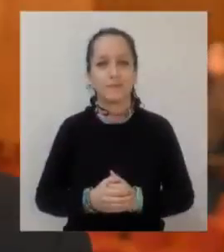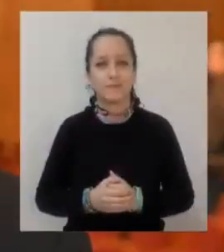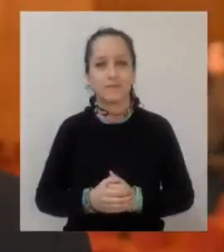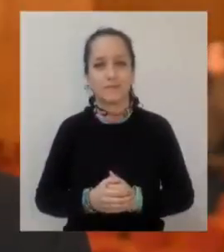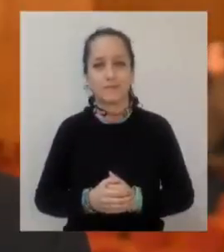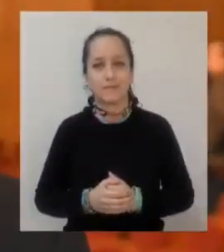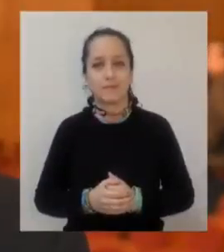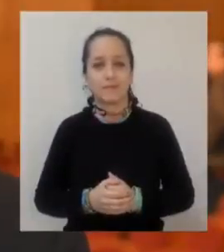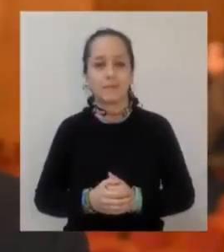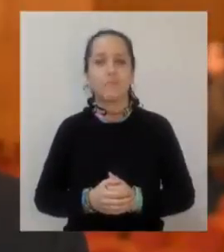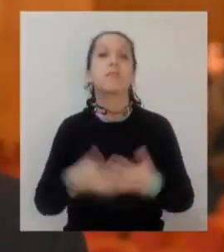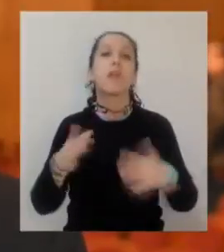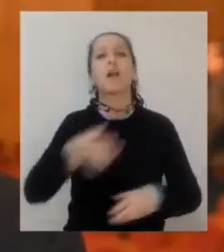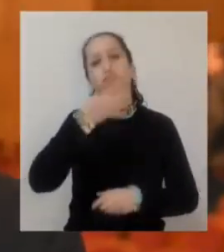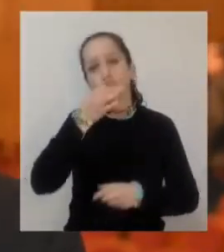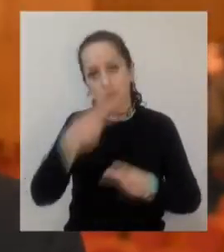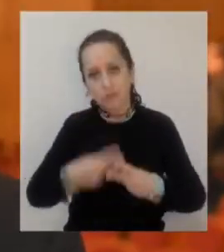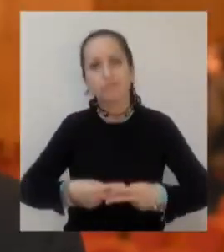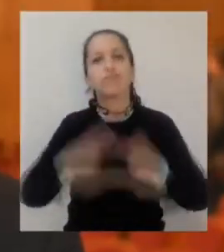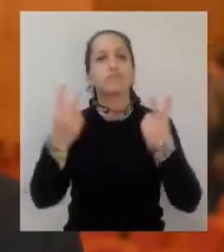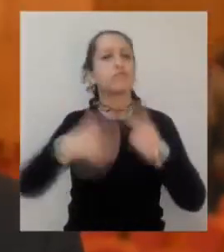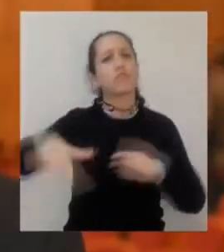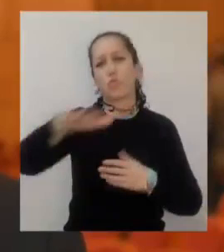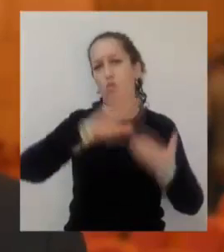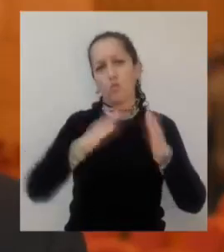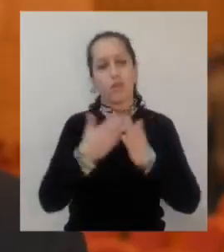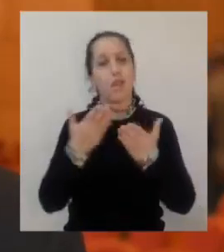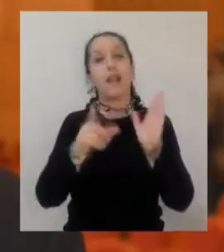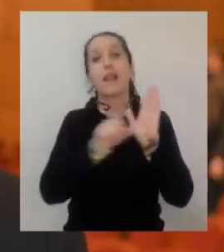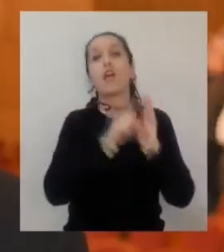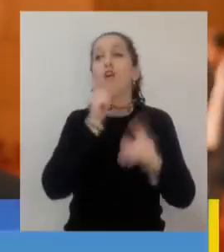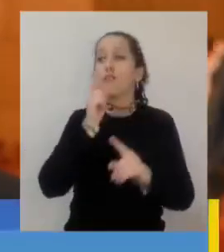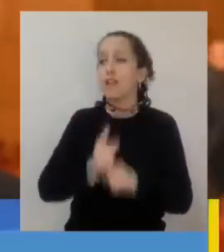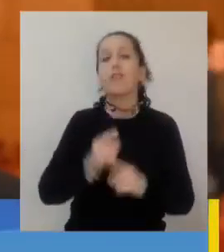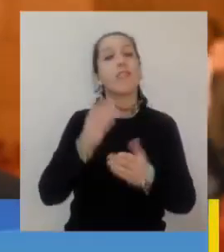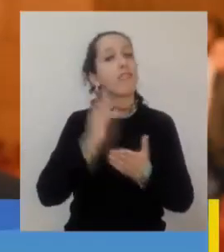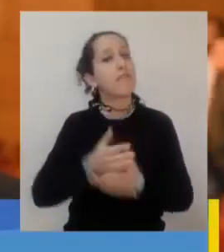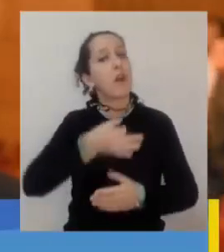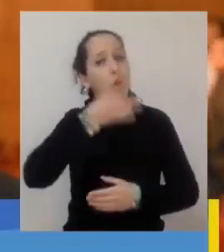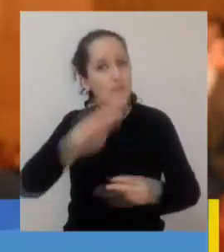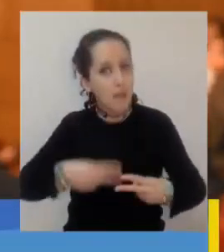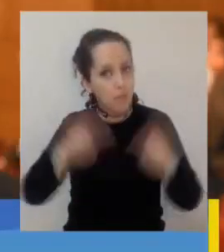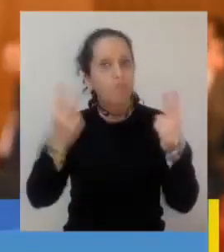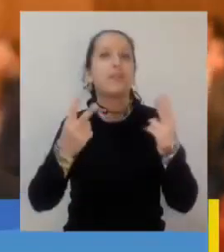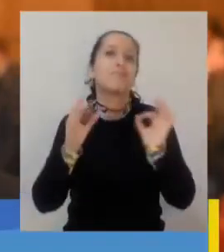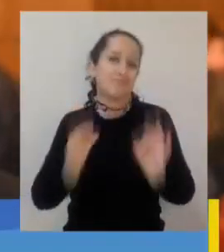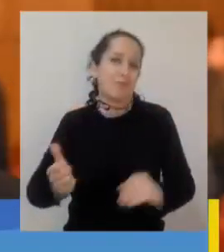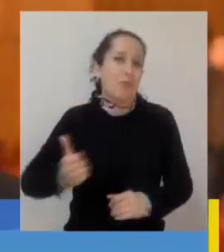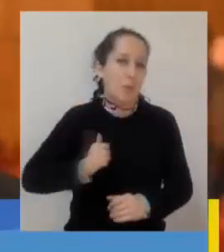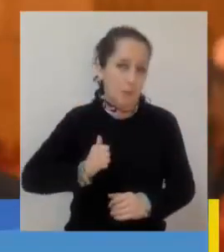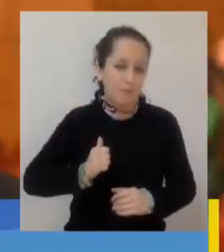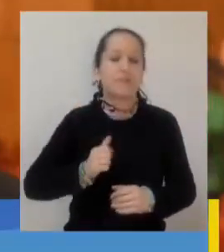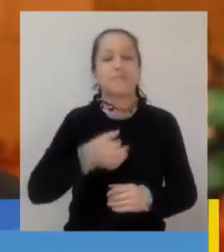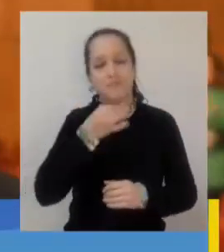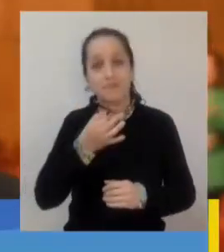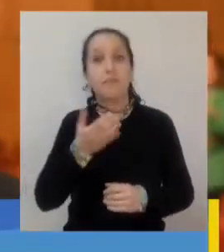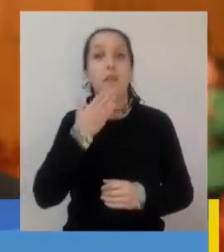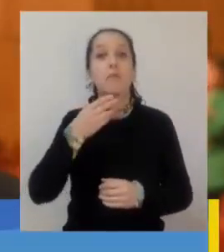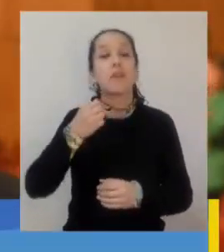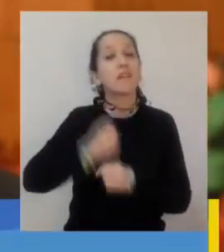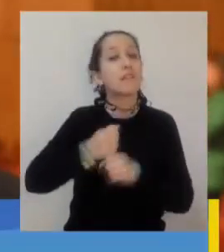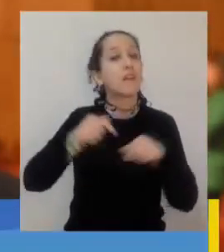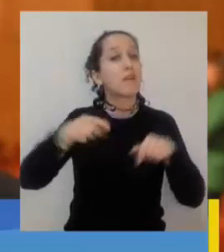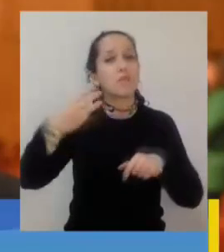Entregamos los resultados a la comunidad, tal como lo establece la ley, y que además parte también de un estilo de conducción municipal totalmente